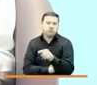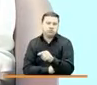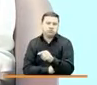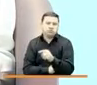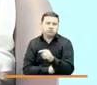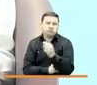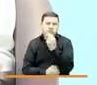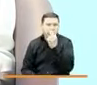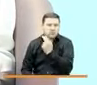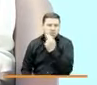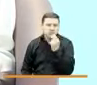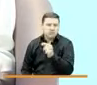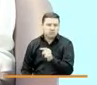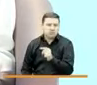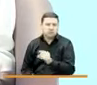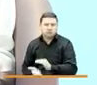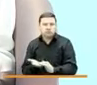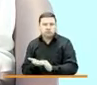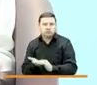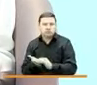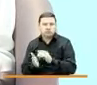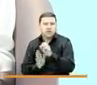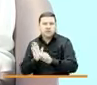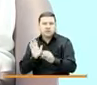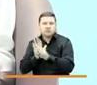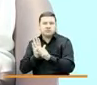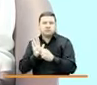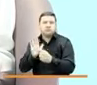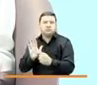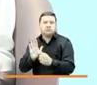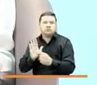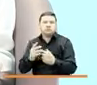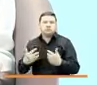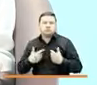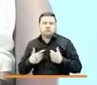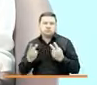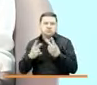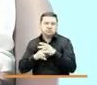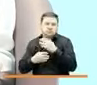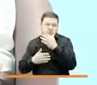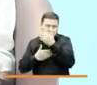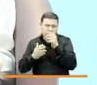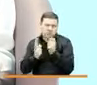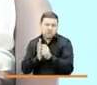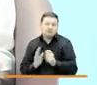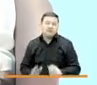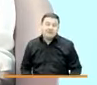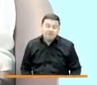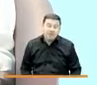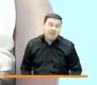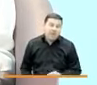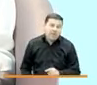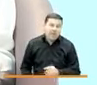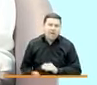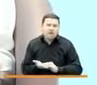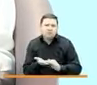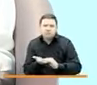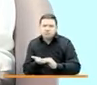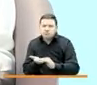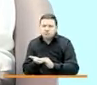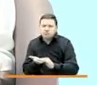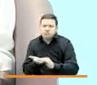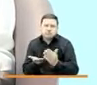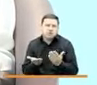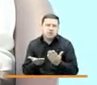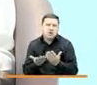compromiso con la reparación simbólica para las víctimas del conflicto armado. Es la reparación que no tiene que ver